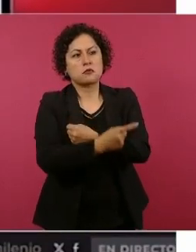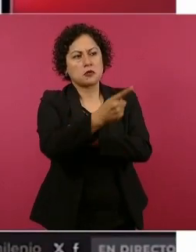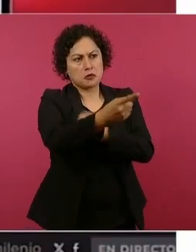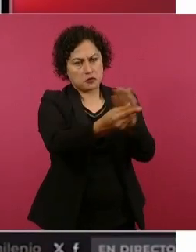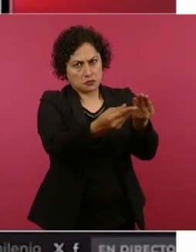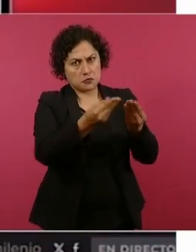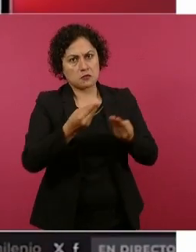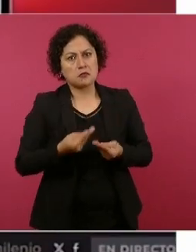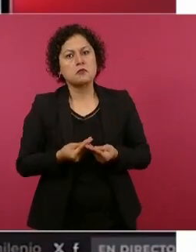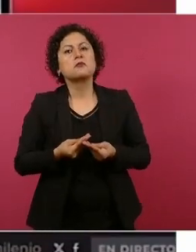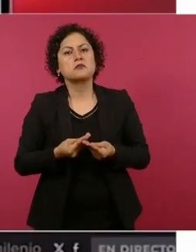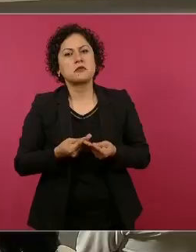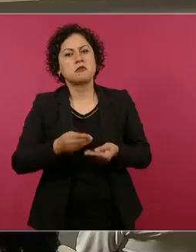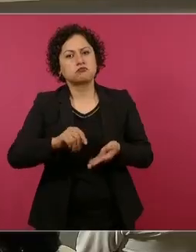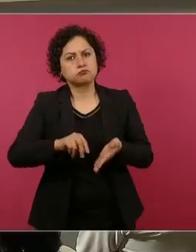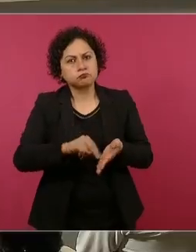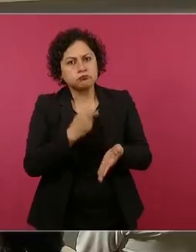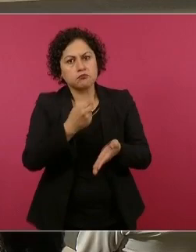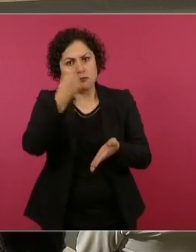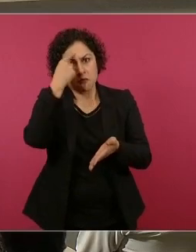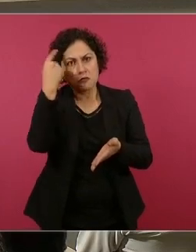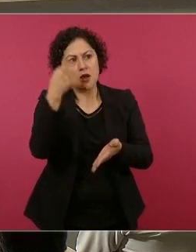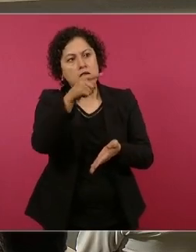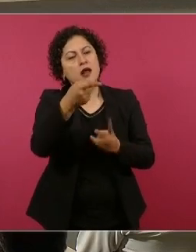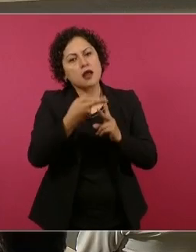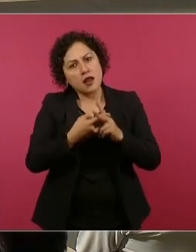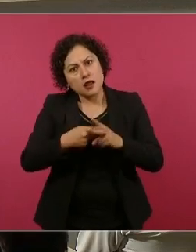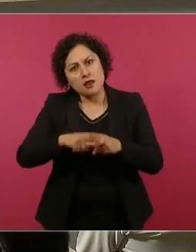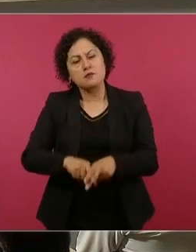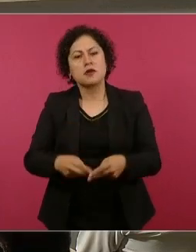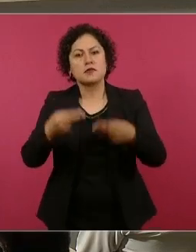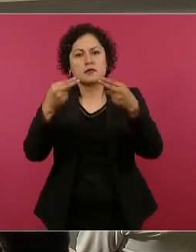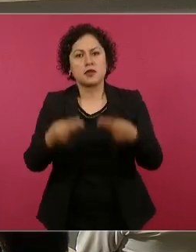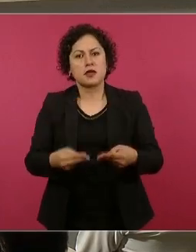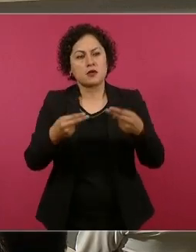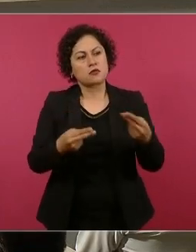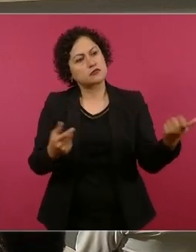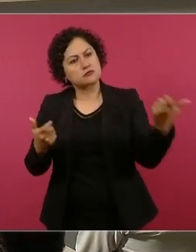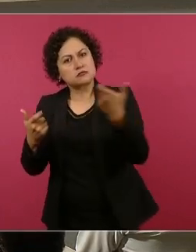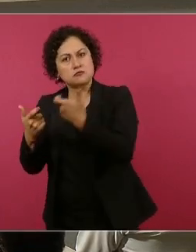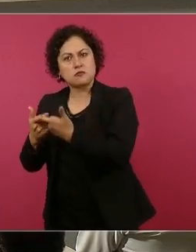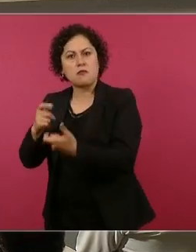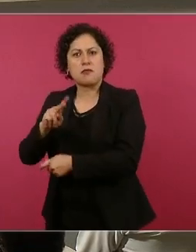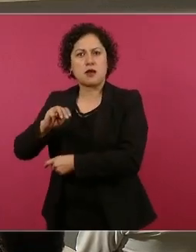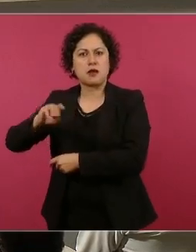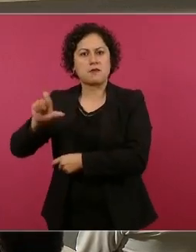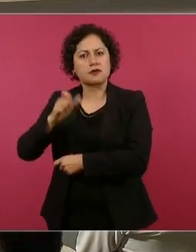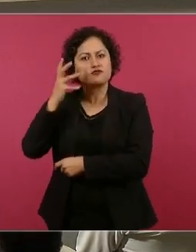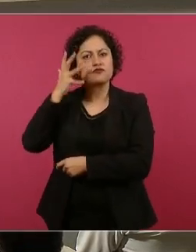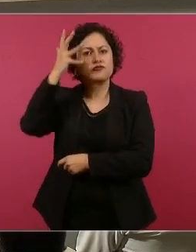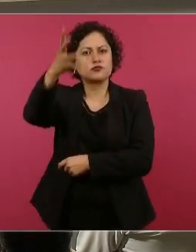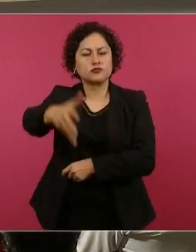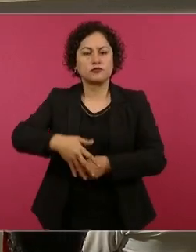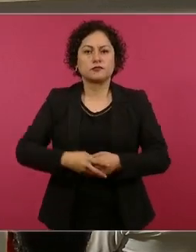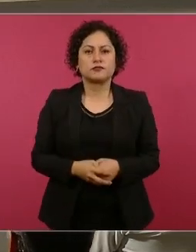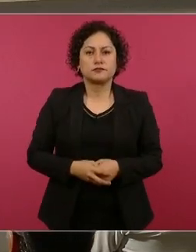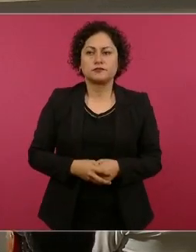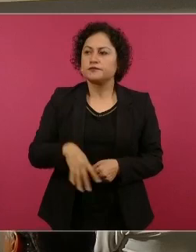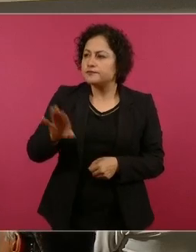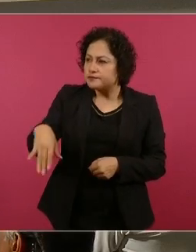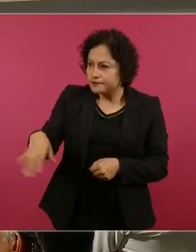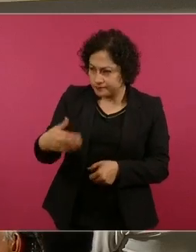y construya su futuro financiero hoy mismo. Invierte en Pemex. Invierte en el futuro. A ver, regresa.